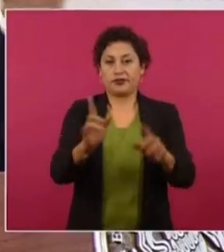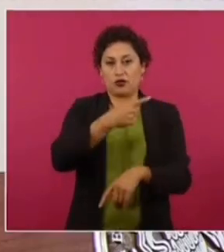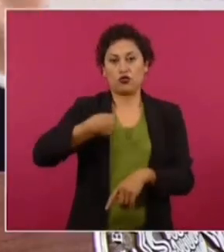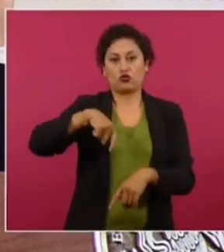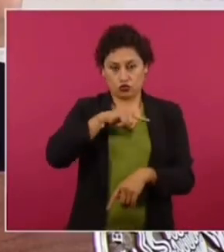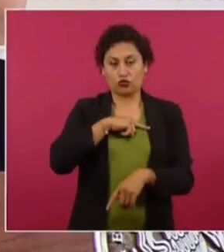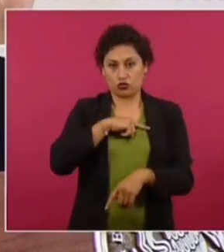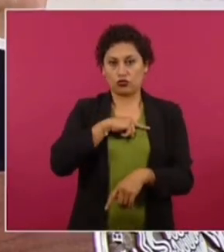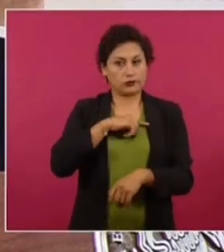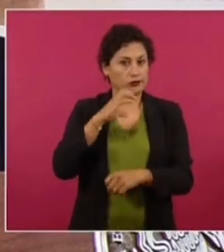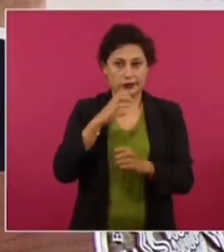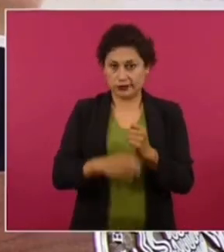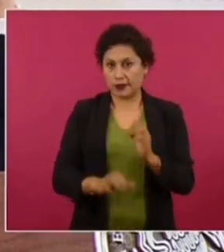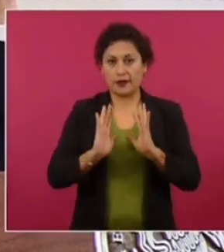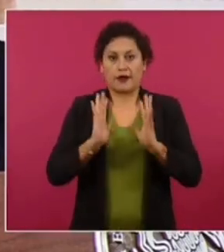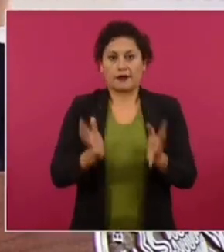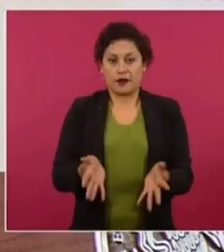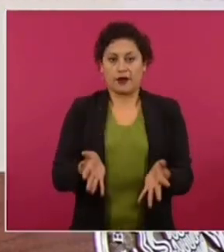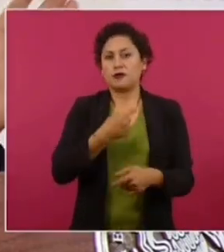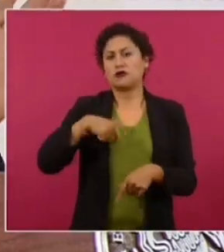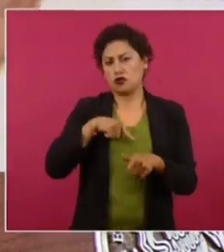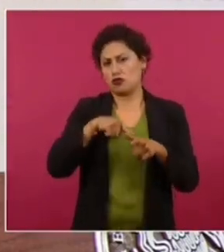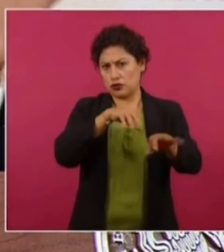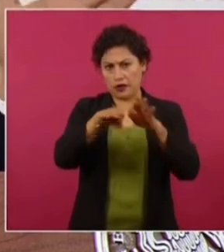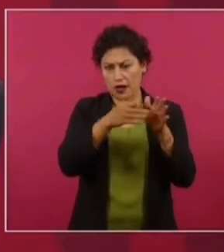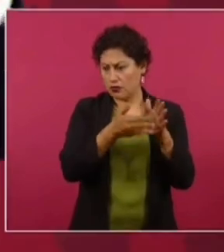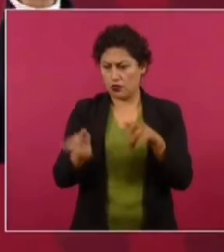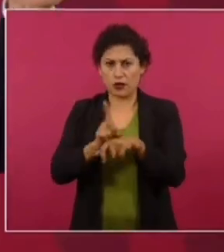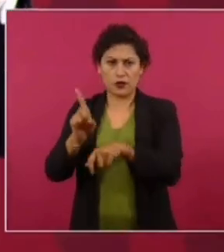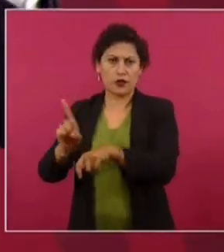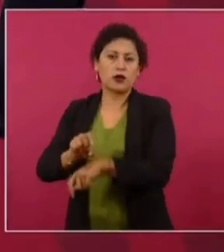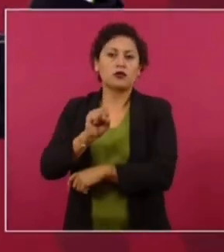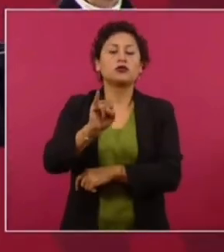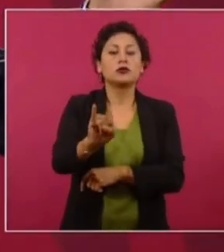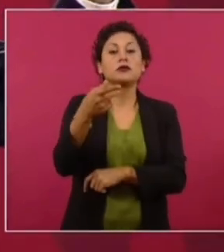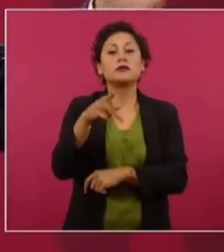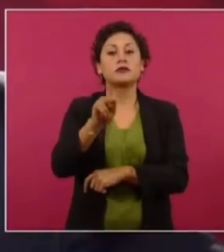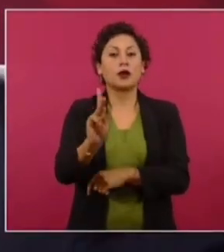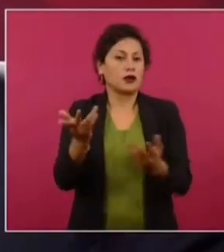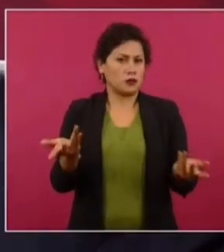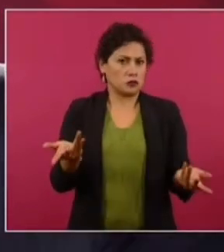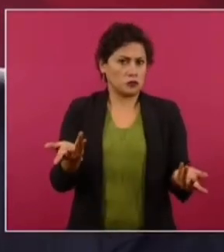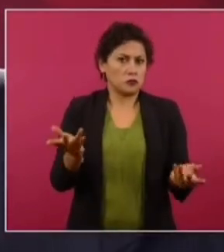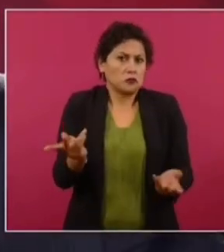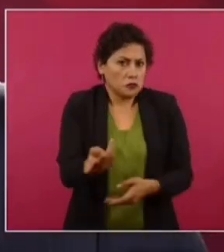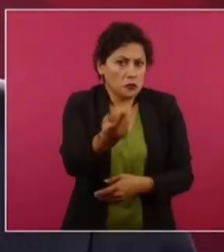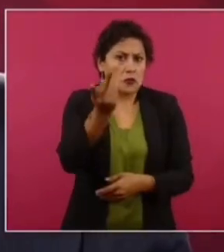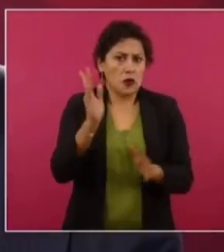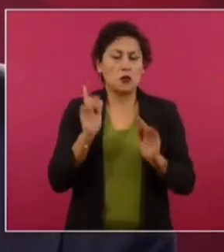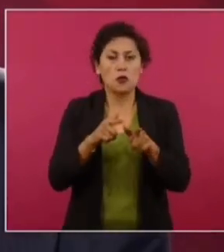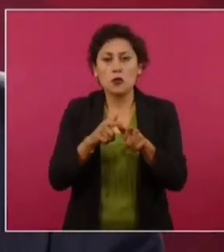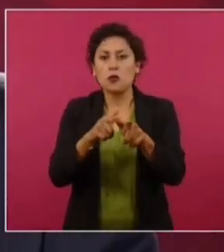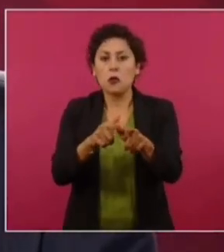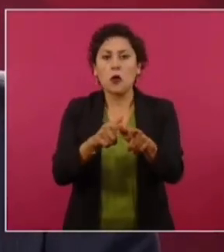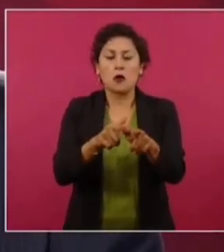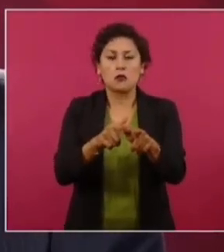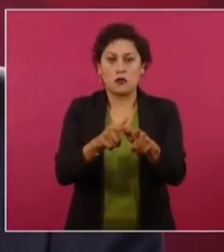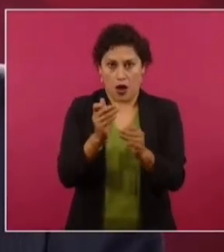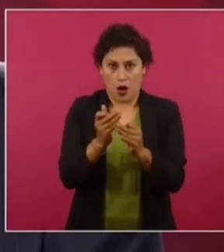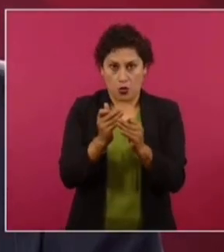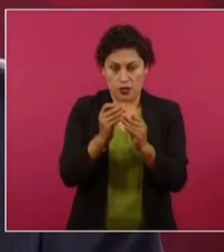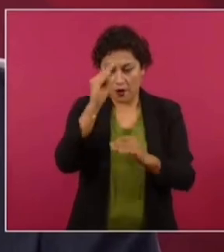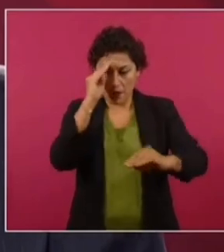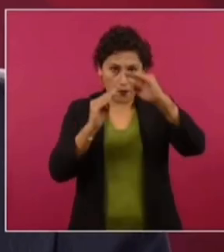todos los días, sí. Vamos a seguir trabajando. Pero, ¿por qué no continúa consolidándose y se explora esta posibilidad